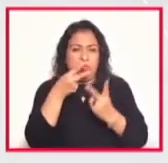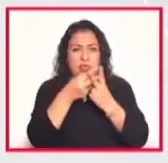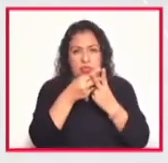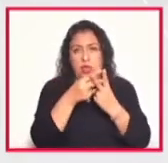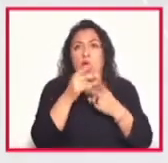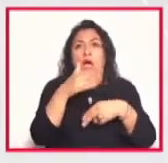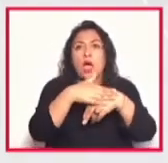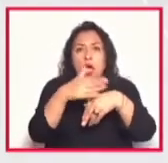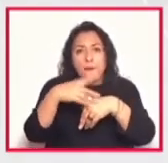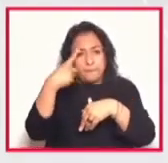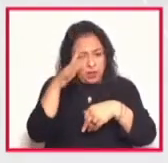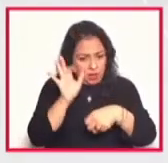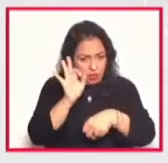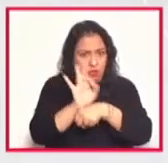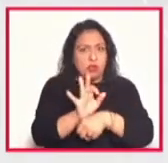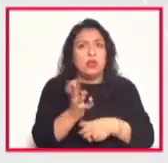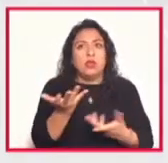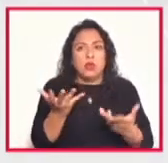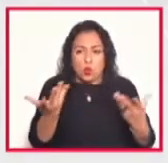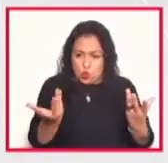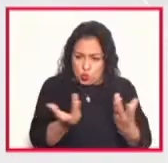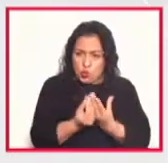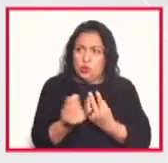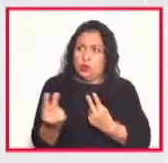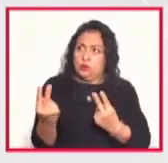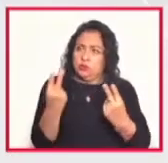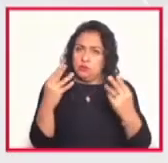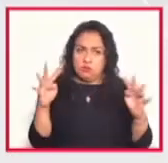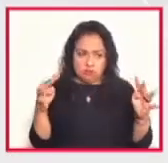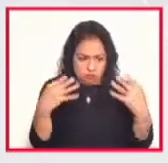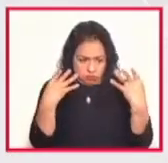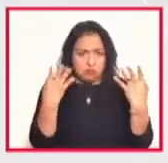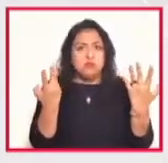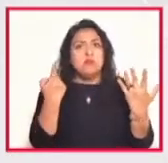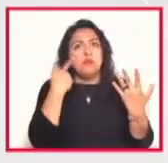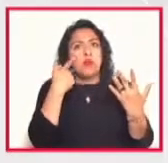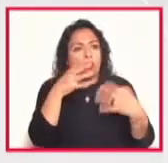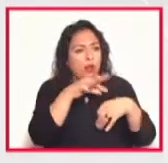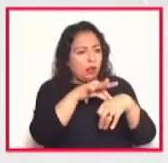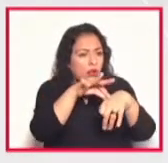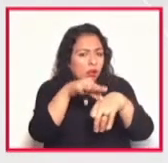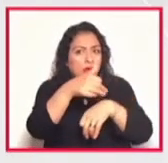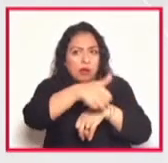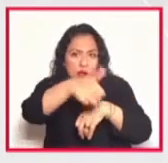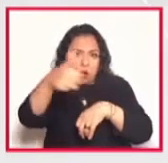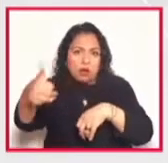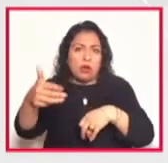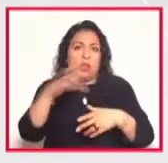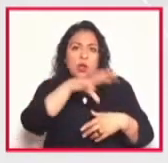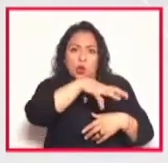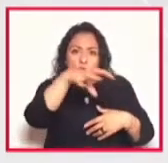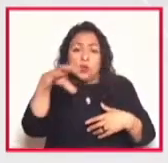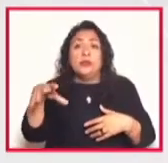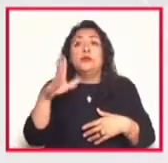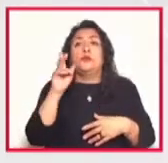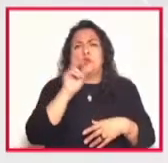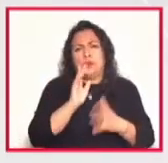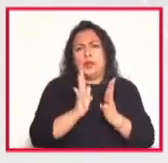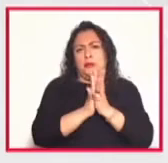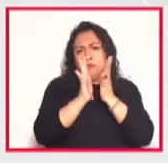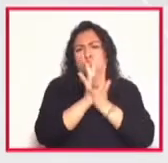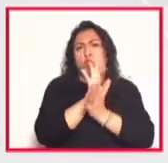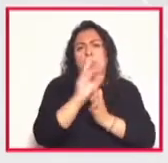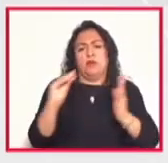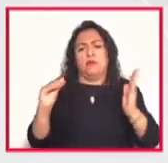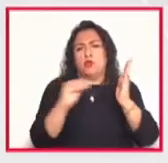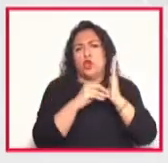que juntas podamos ser visibles en mirar nuestras realidades las mujeres podrán participar con su nombre